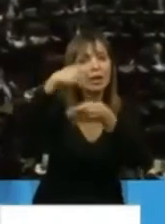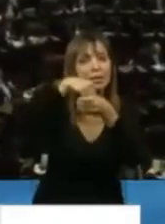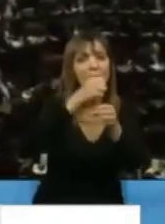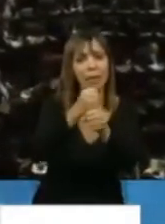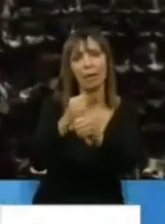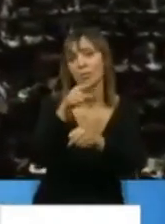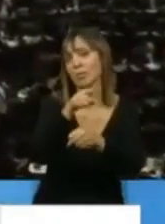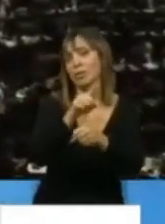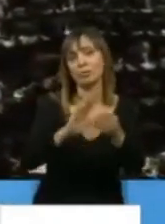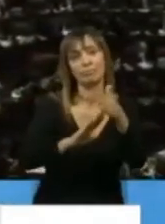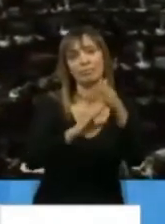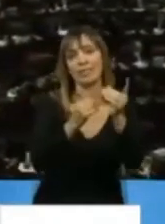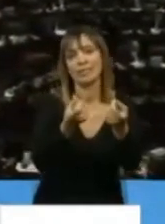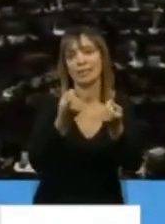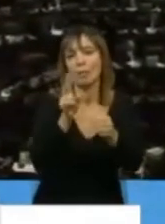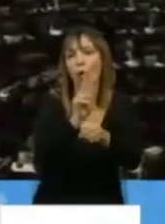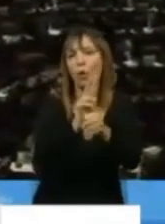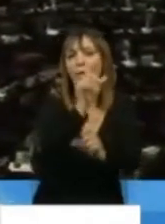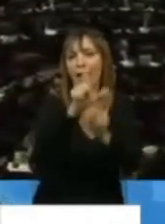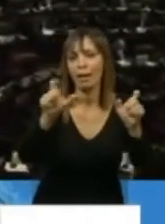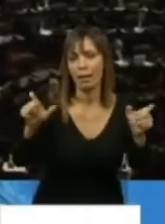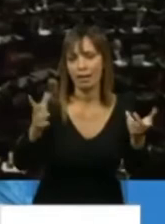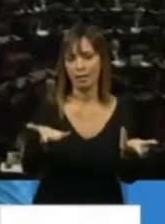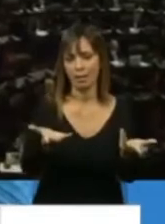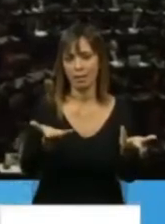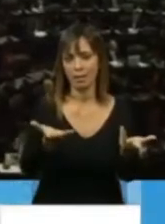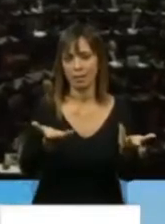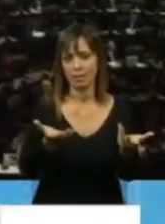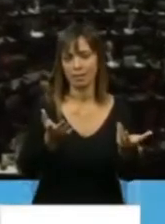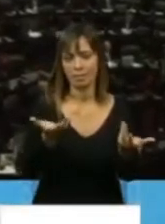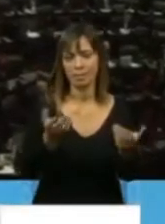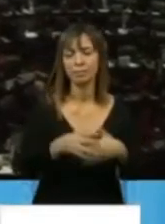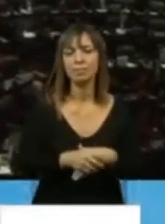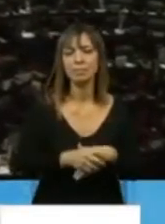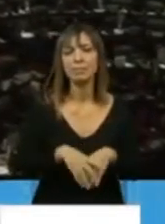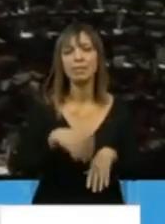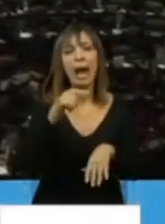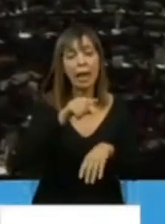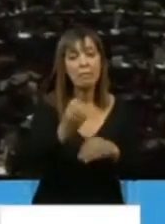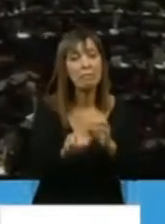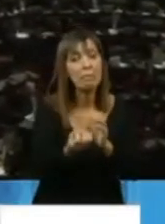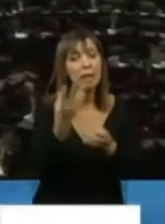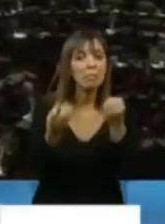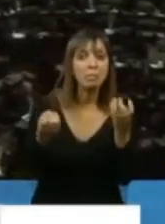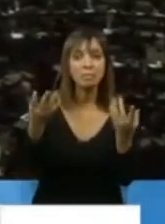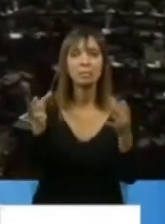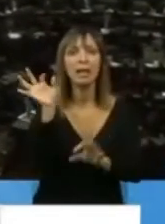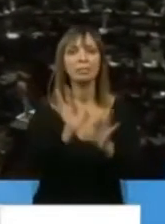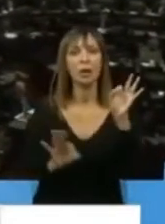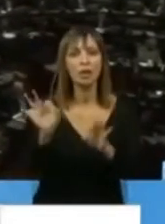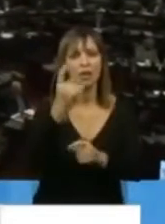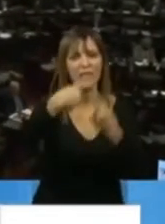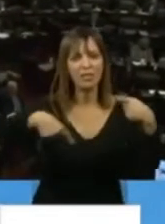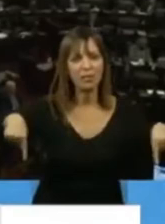para sufrir esas dificultades que se generan hoy por la falta de la actividad económica. Y ahí surgieron varios proyectos de los cuales